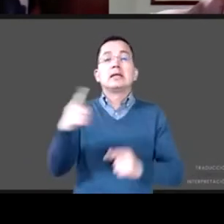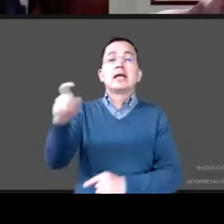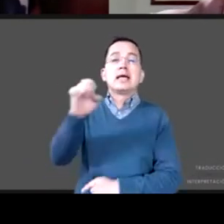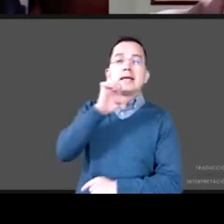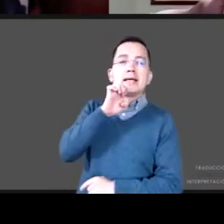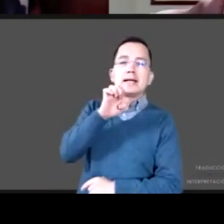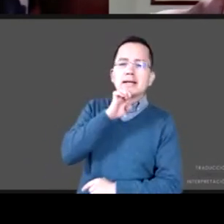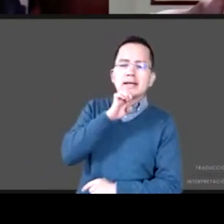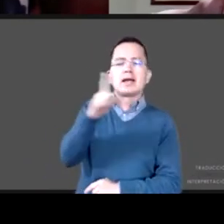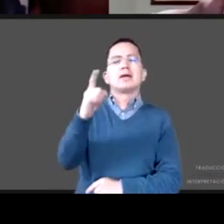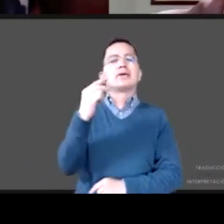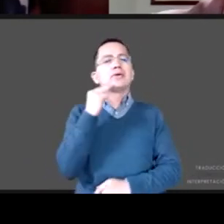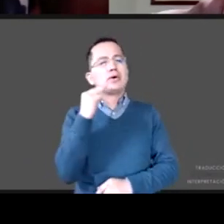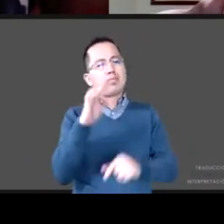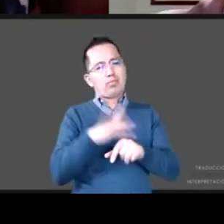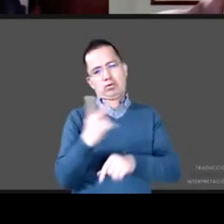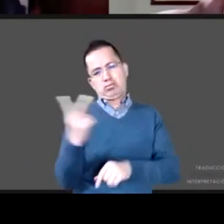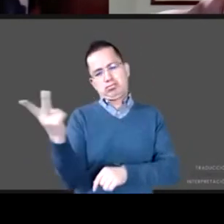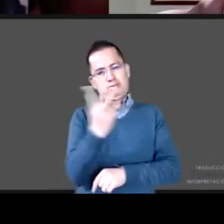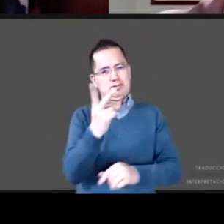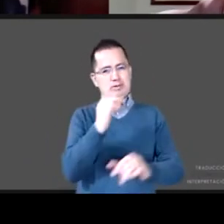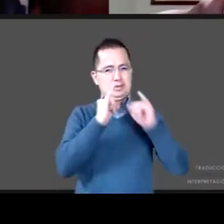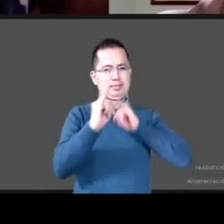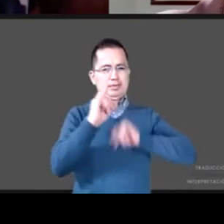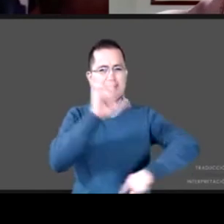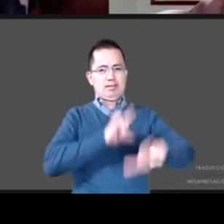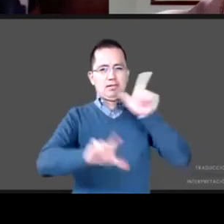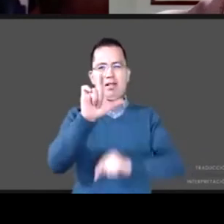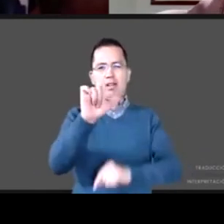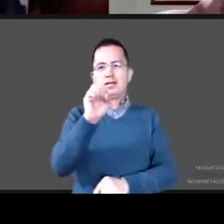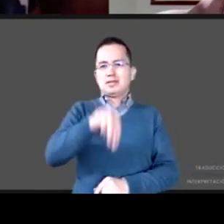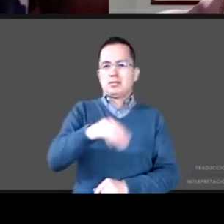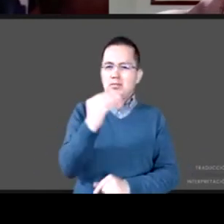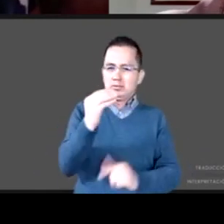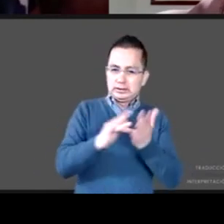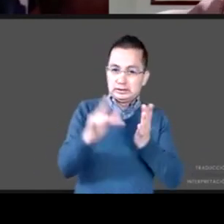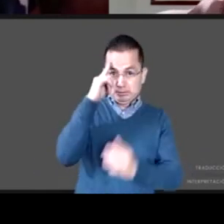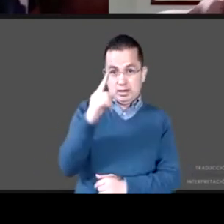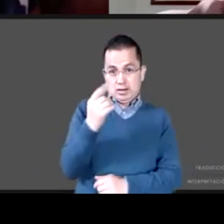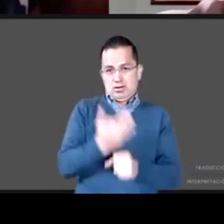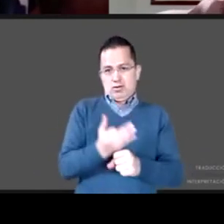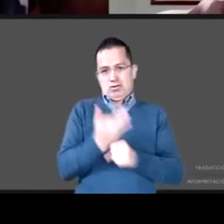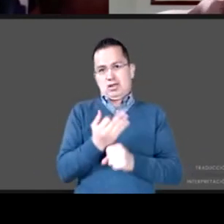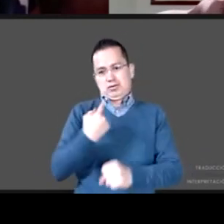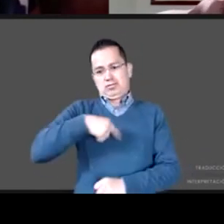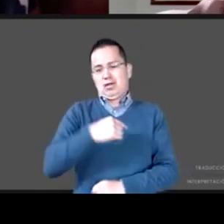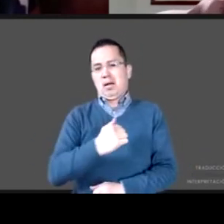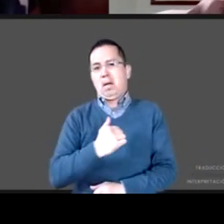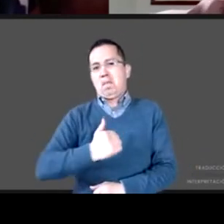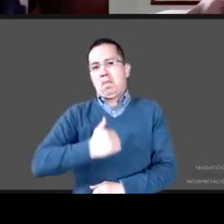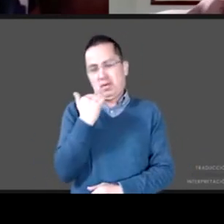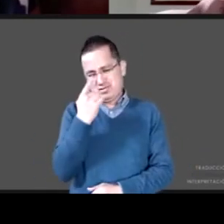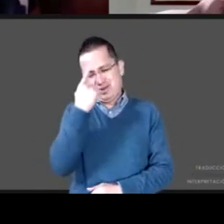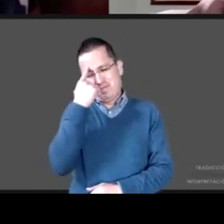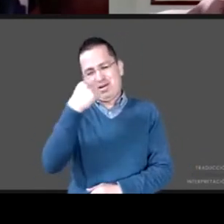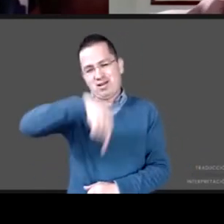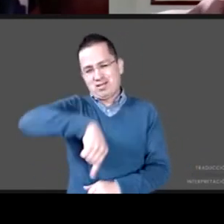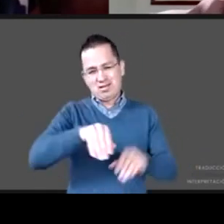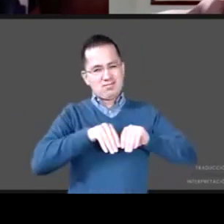Noé Romero por la interpretación de lengua de signos mexicanos de la cual nos estamos beneficiando en este